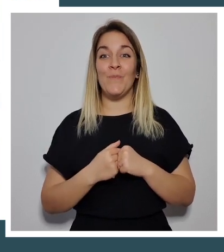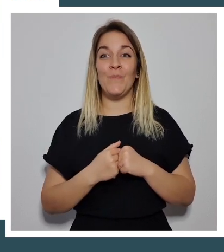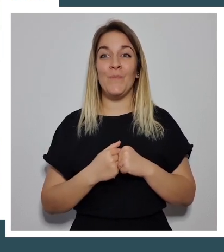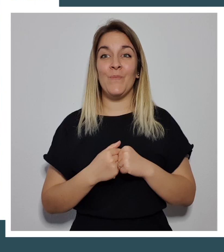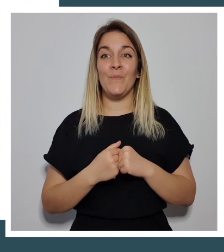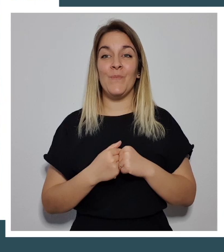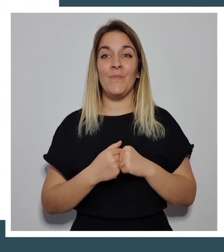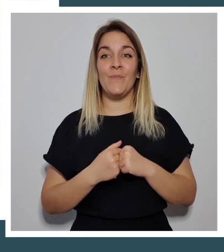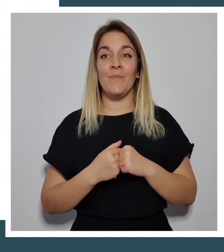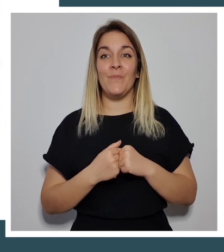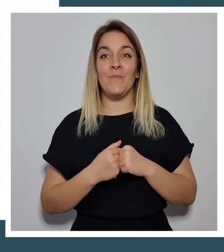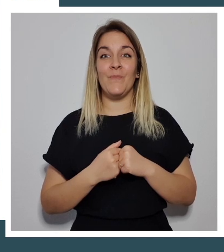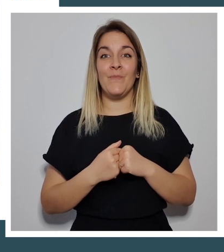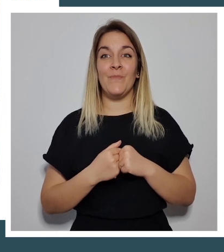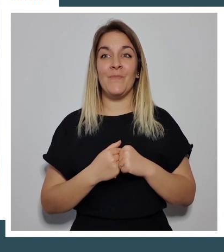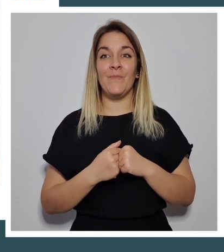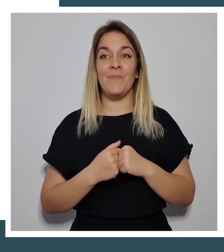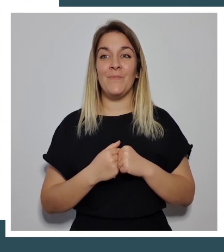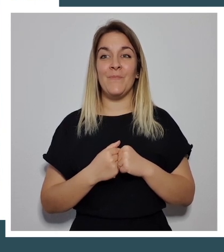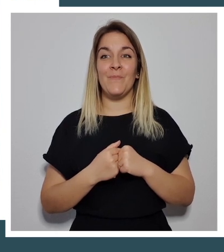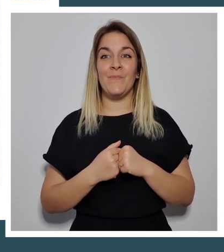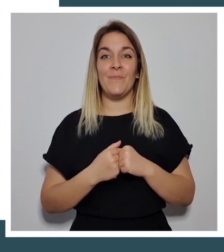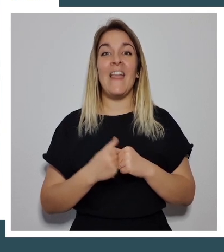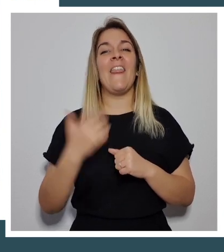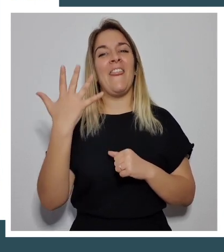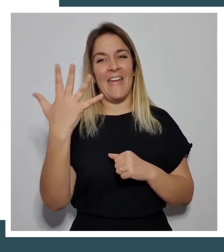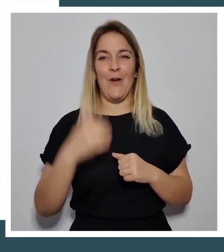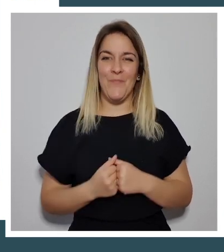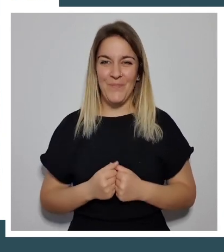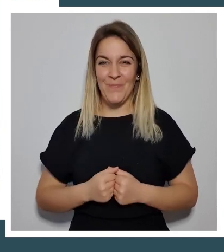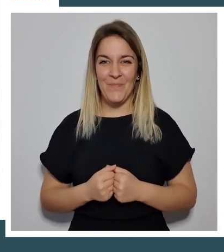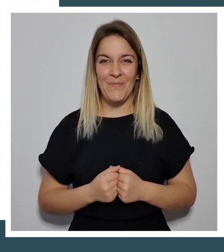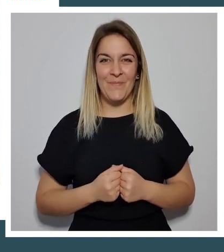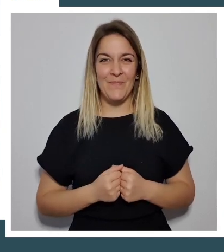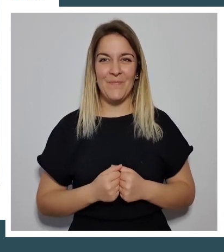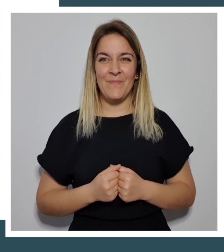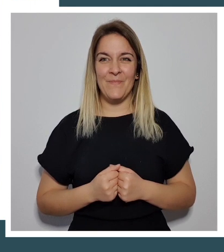y 5.